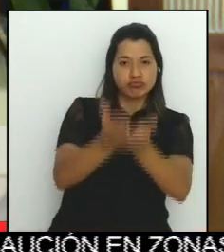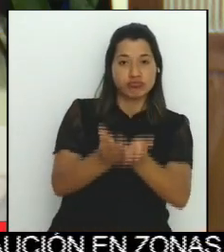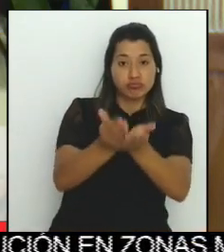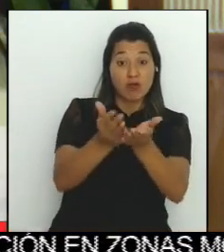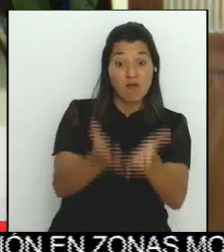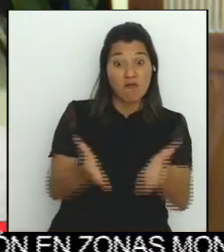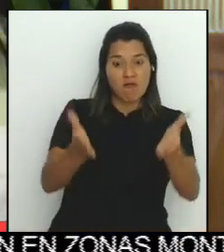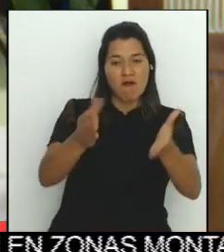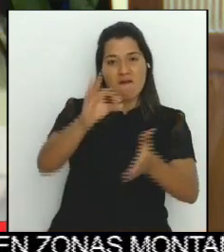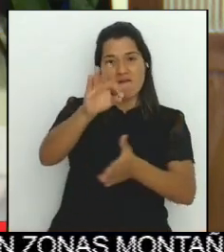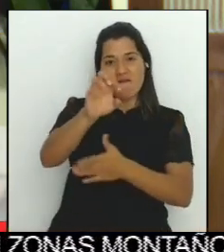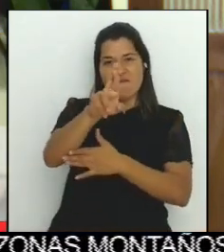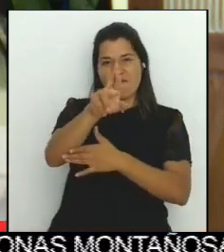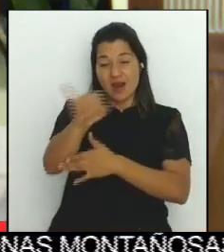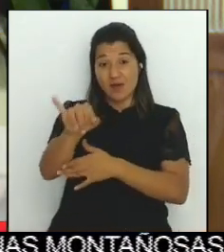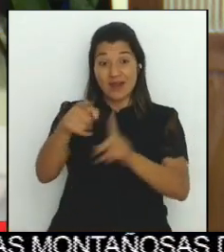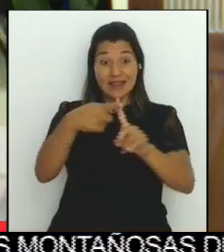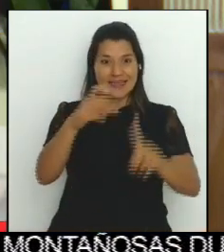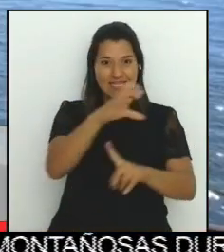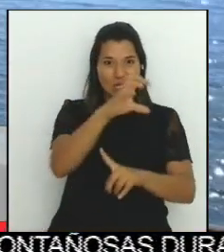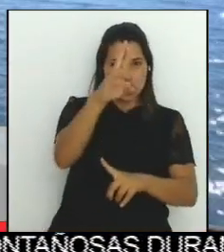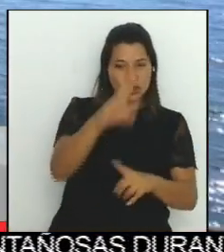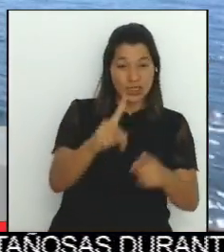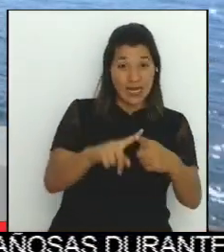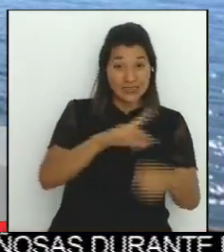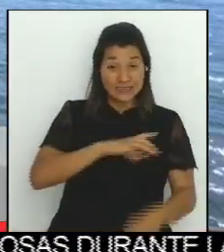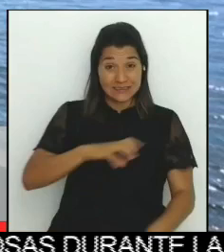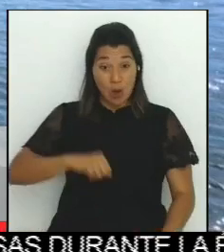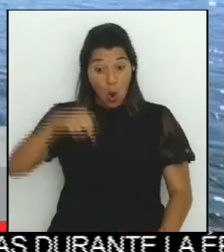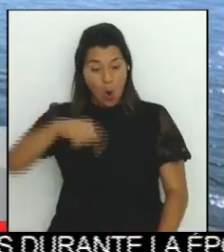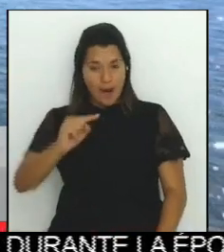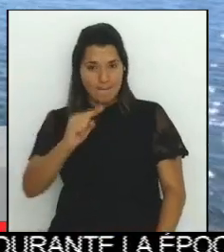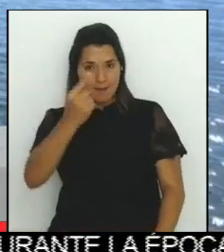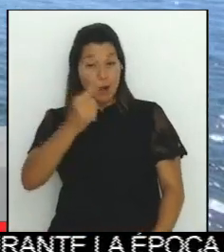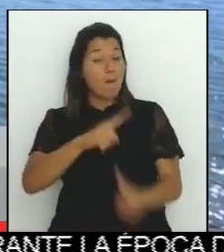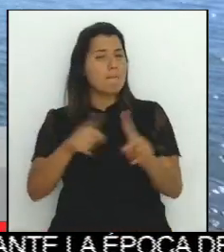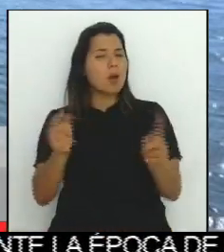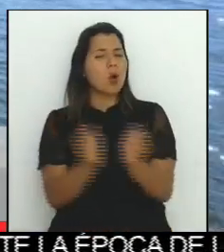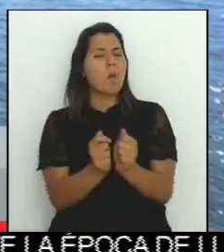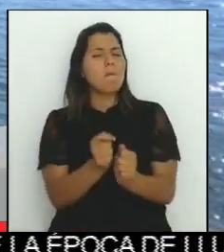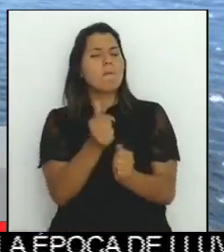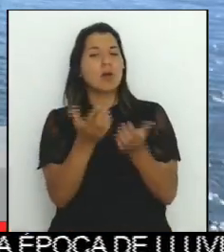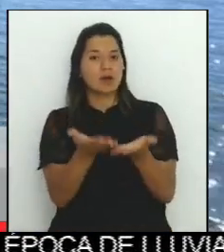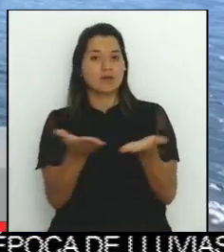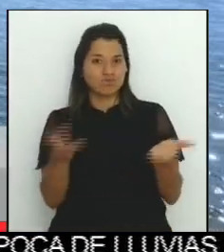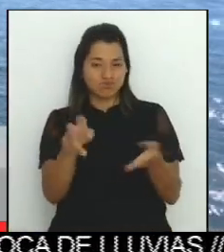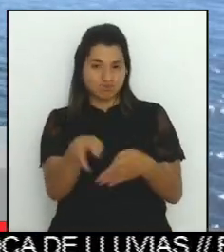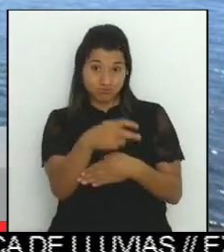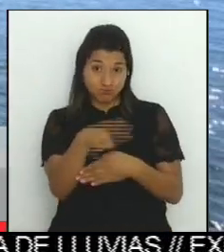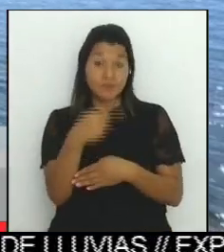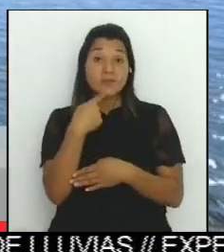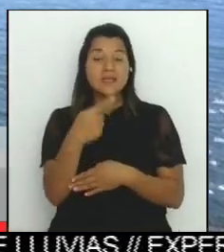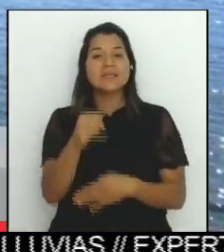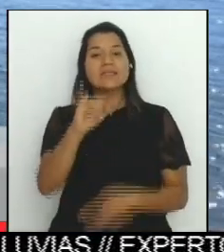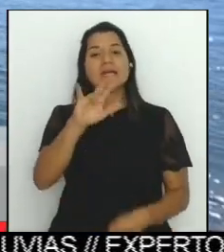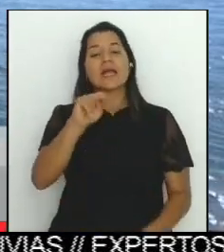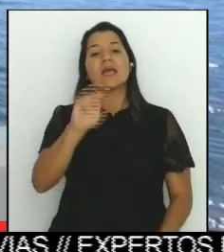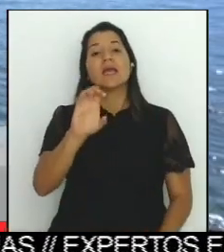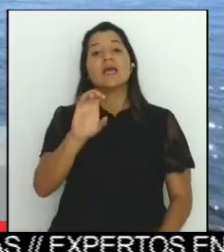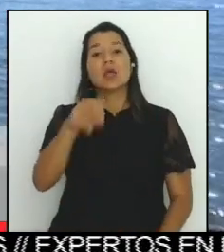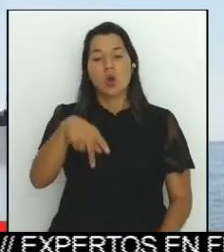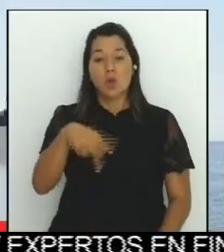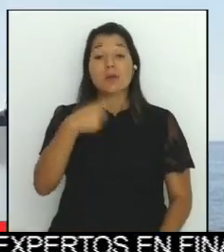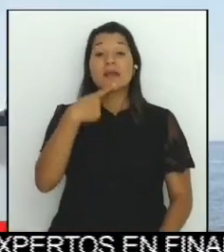muy poco cargamento. Así lo confirmó INCOP y es que según los datos que suministraron el viaje entre El Salvador